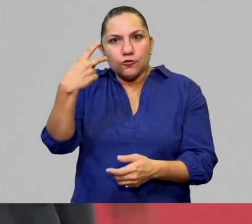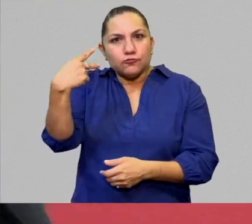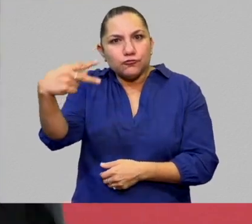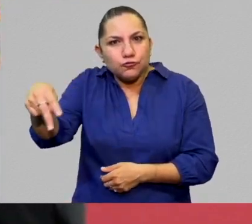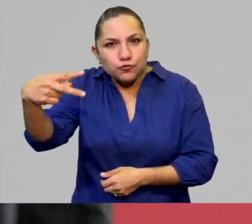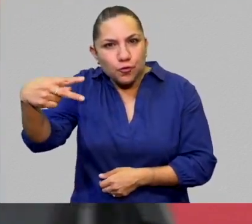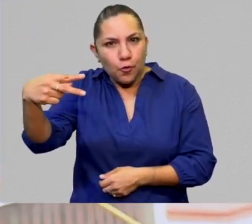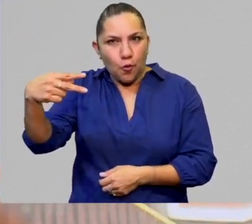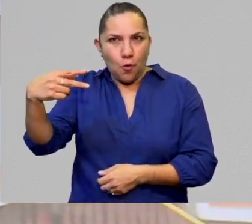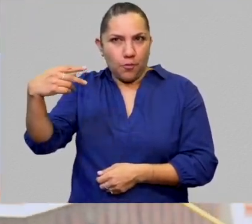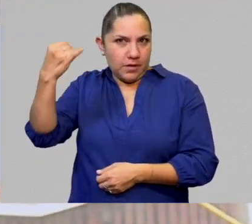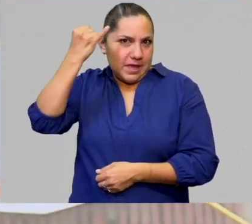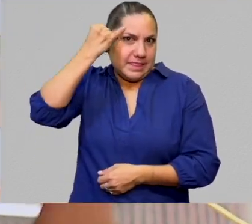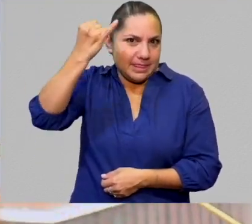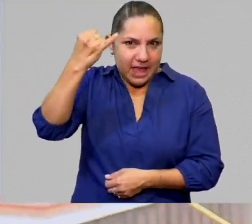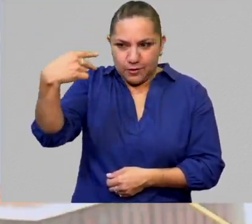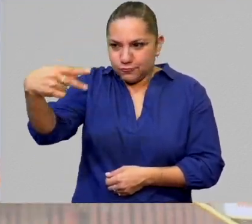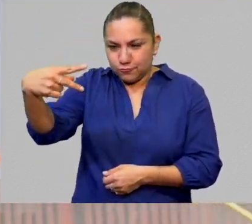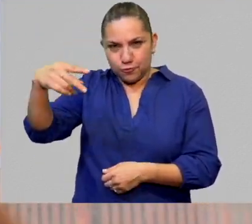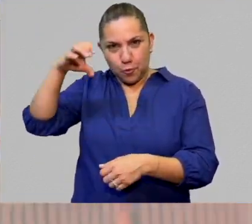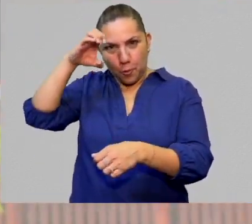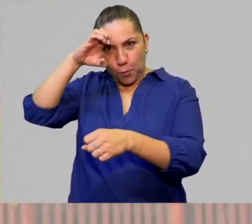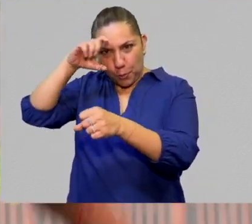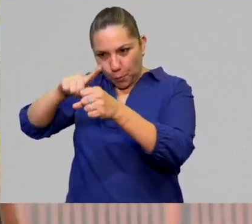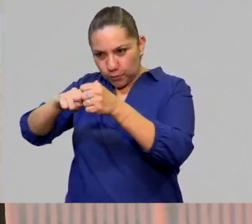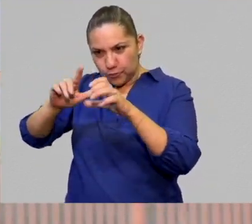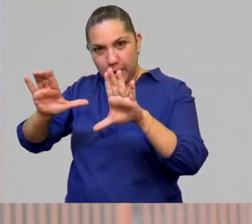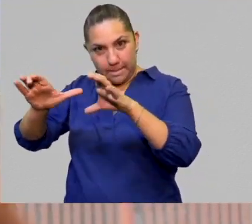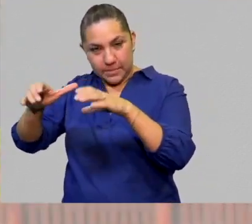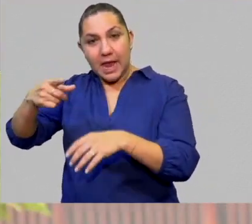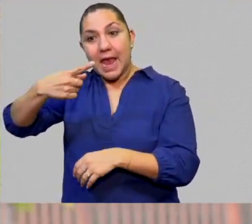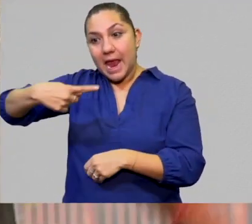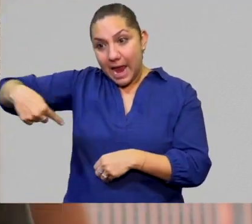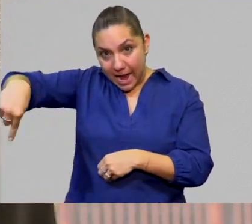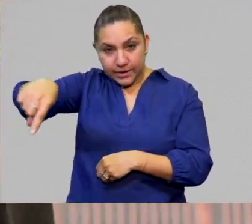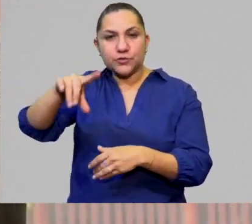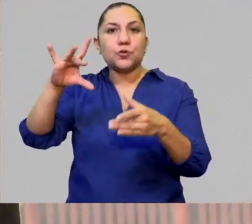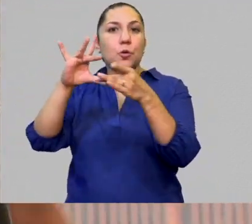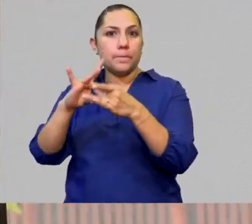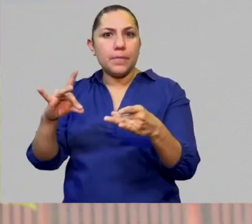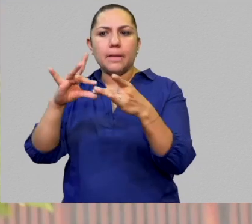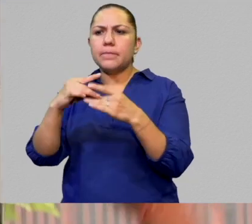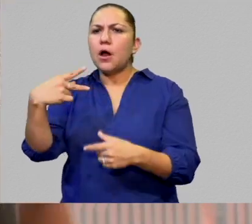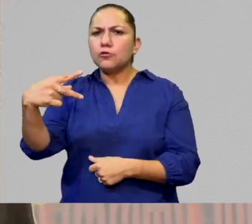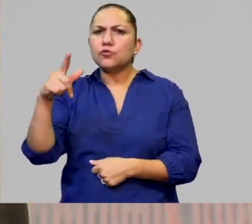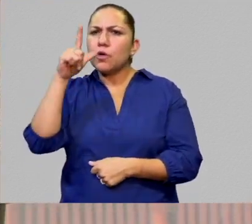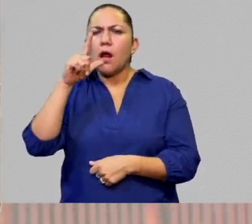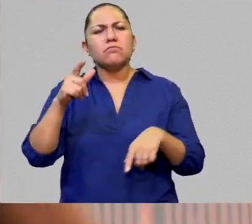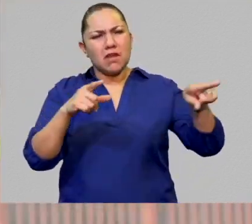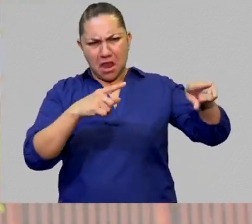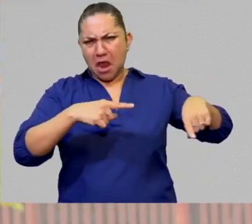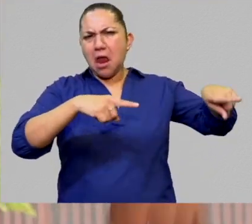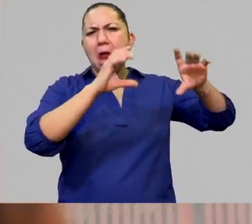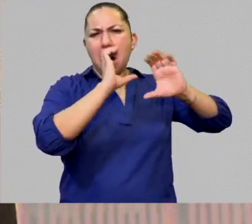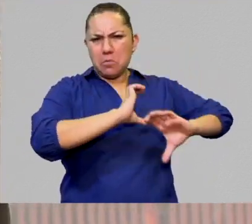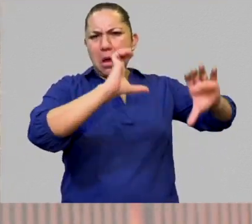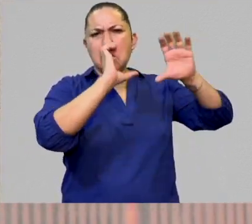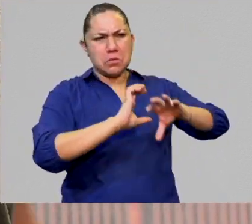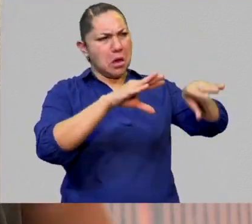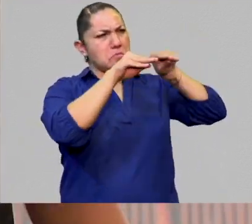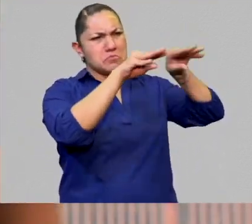retoman esa contracultura porque hablan lenguas no hegemónicas y dicen claro que sí,